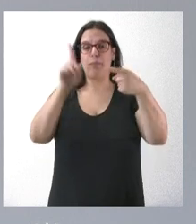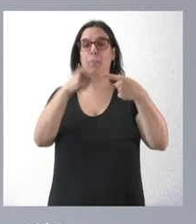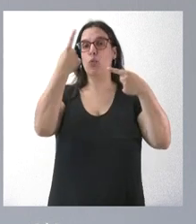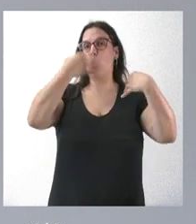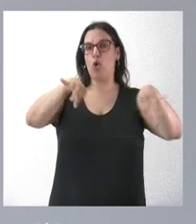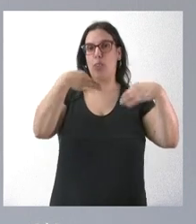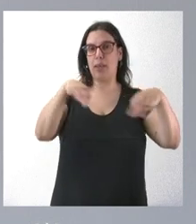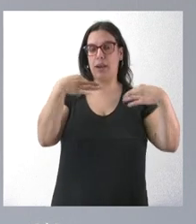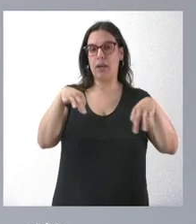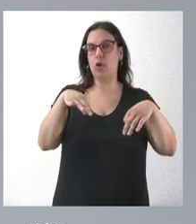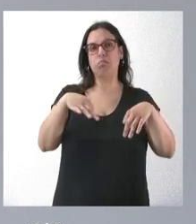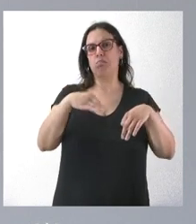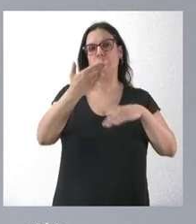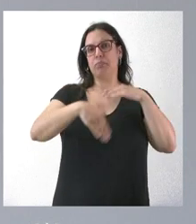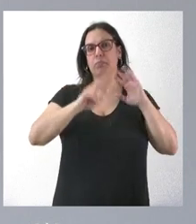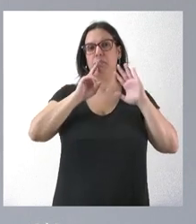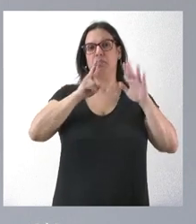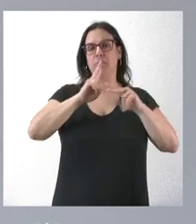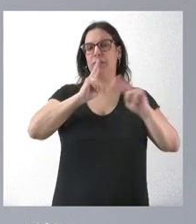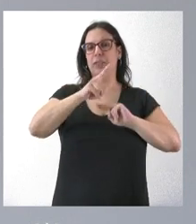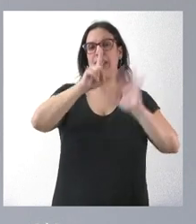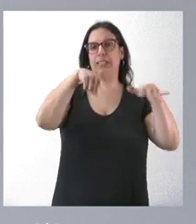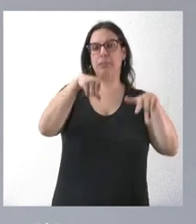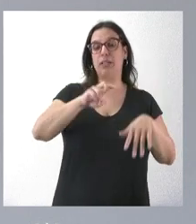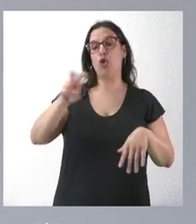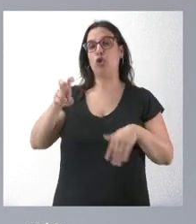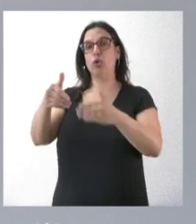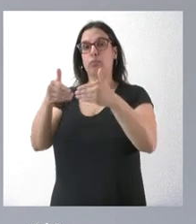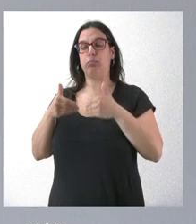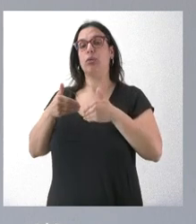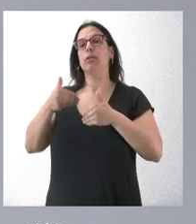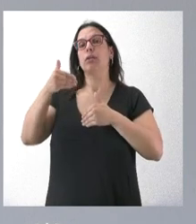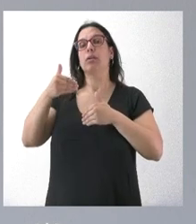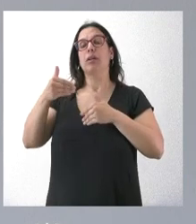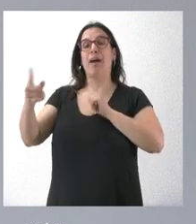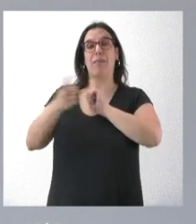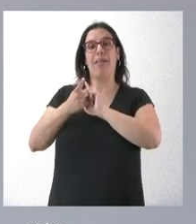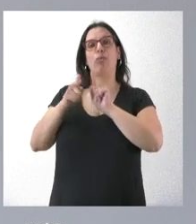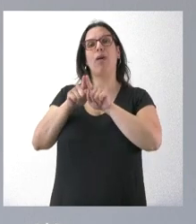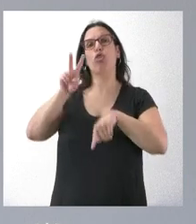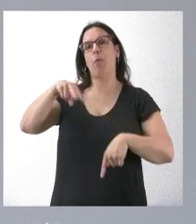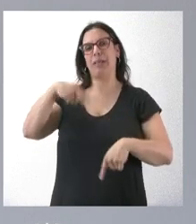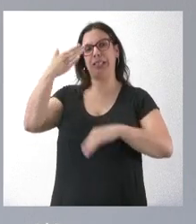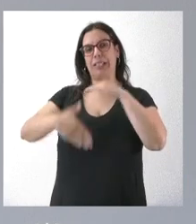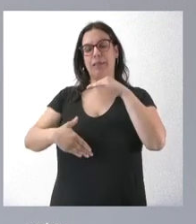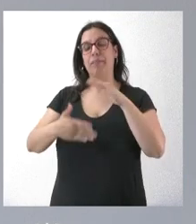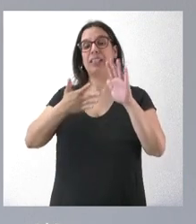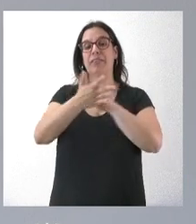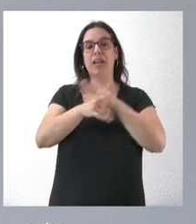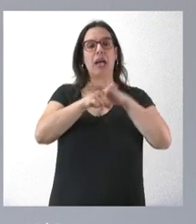a resolver en seis meses y un procedimiento abreviado a resolver en dos meses. Trata de ser, por lo tanto, una tramitación